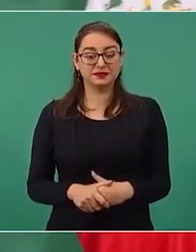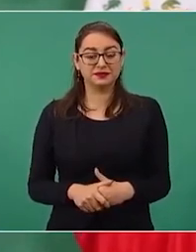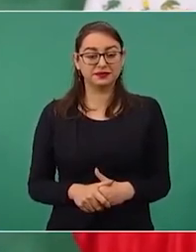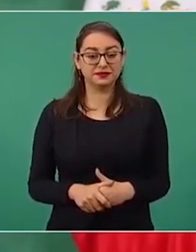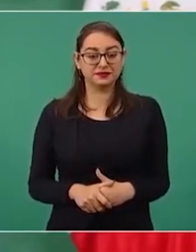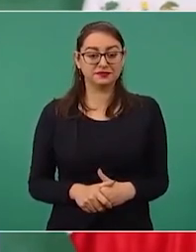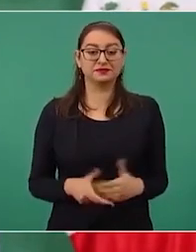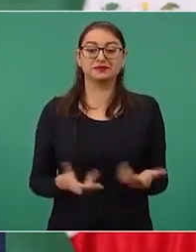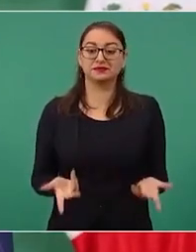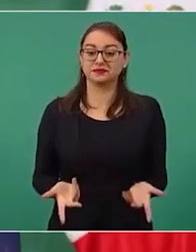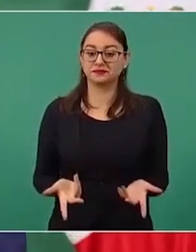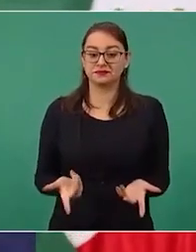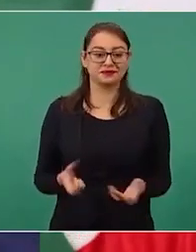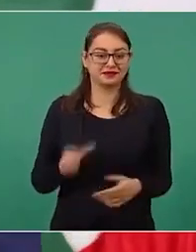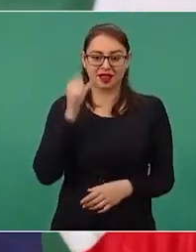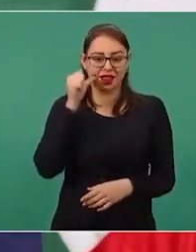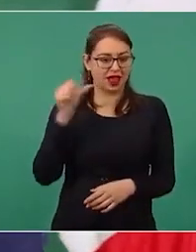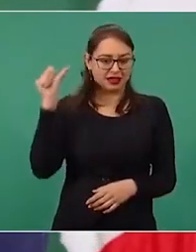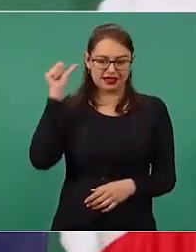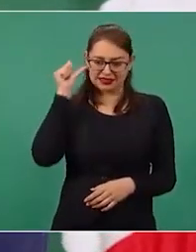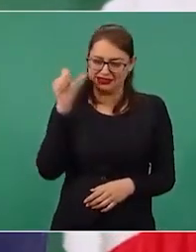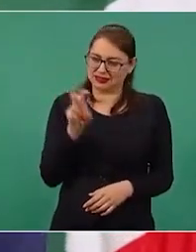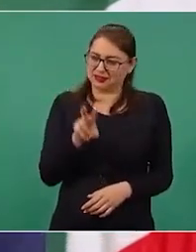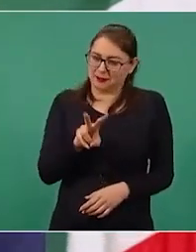Y ayer ya de plano,